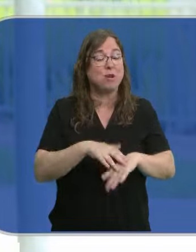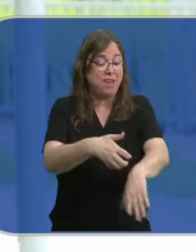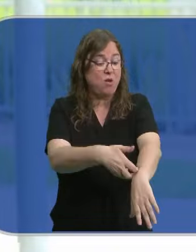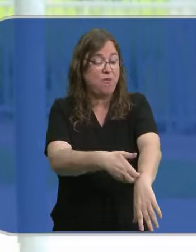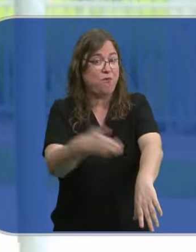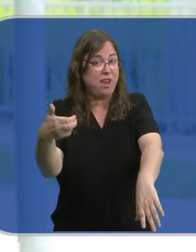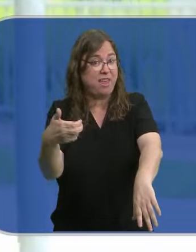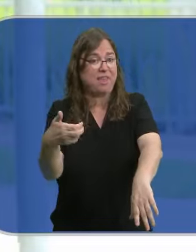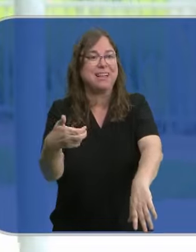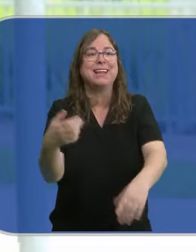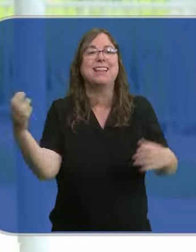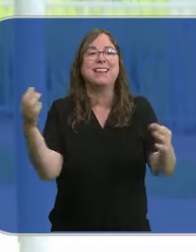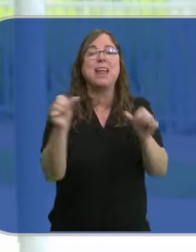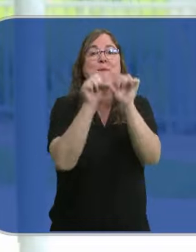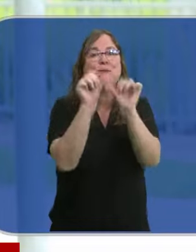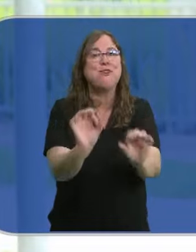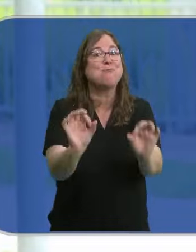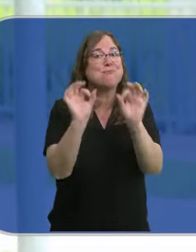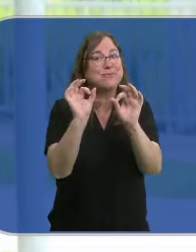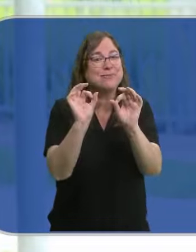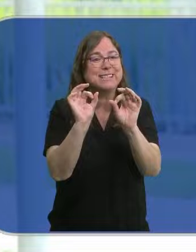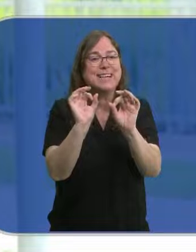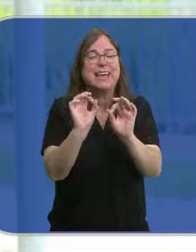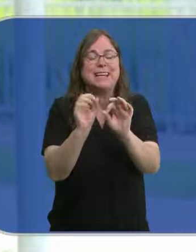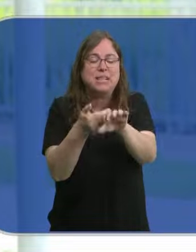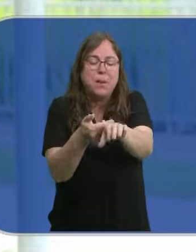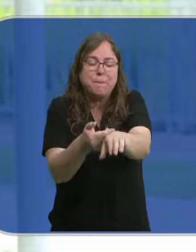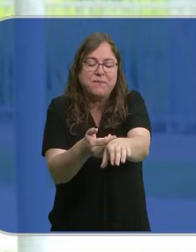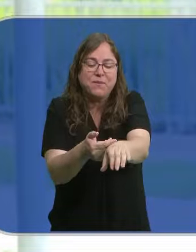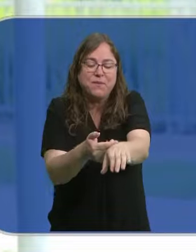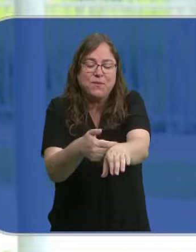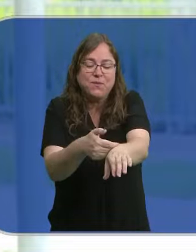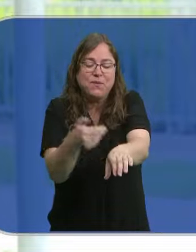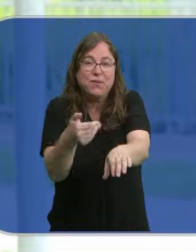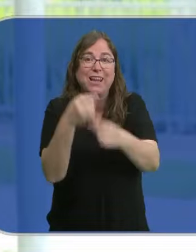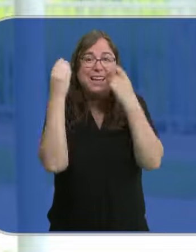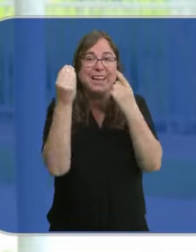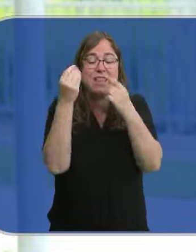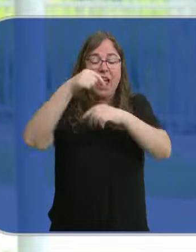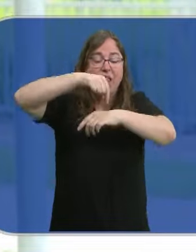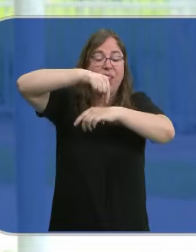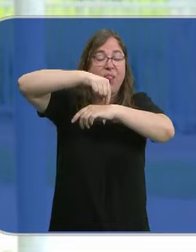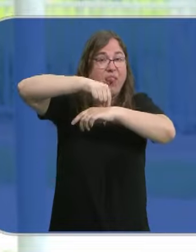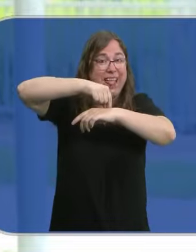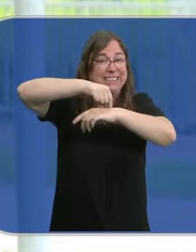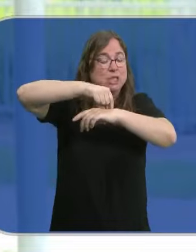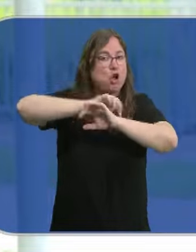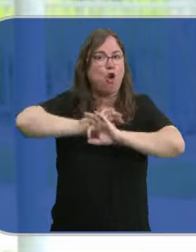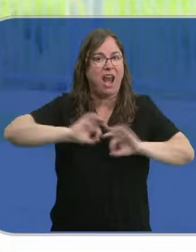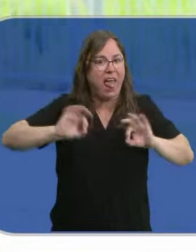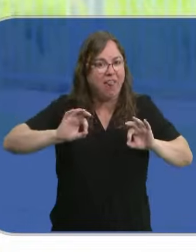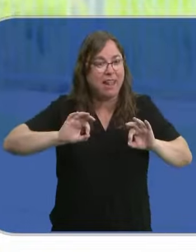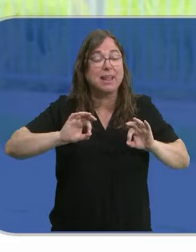hora de quitarla sacarla de una forma determinada que es muy al ras de la piel para intentar que no quede nada dentro de la